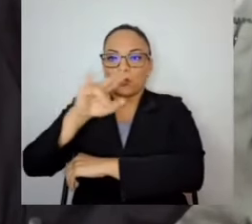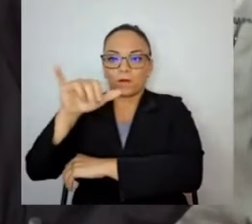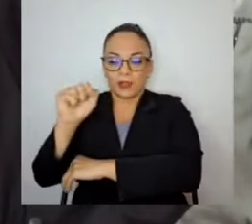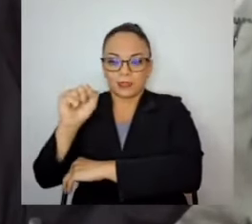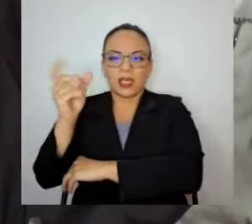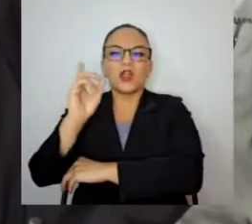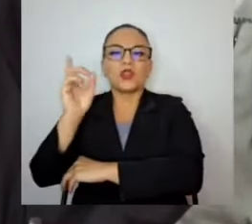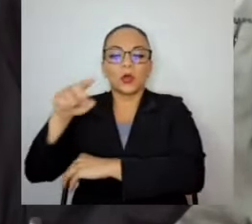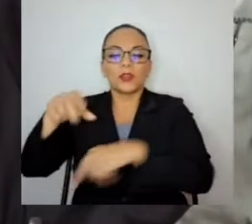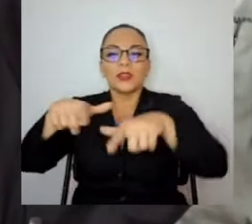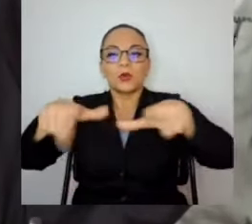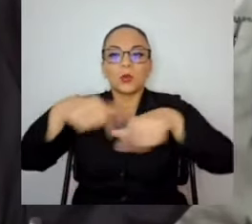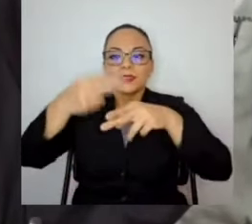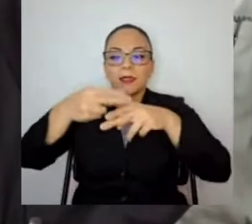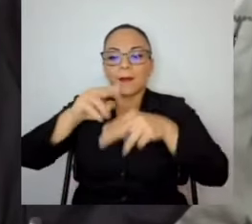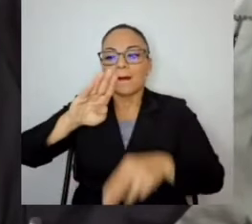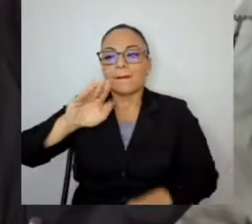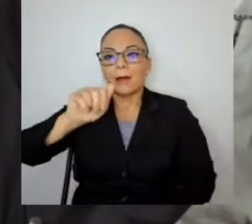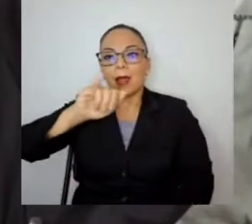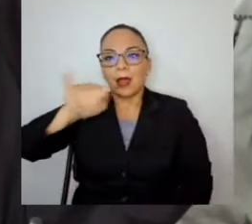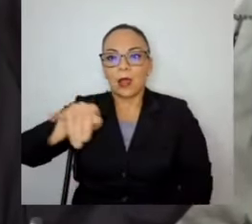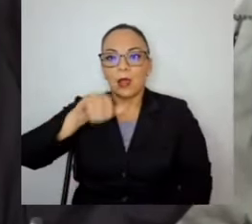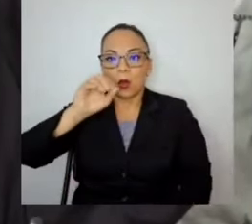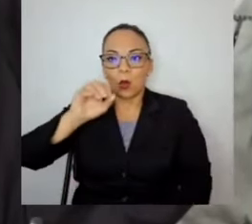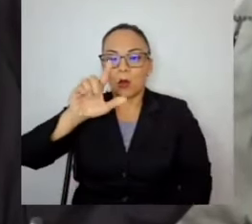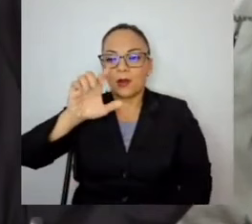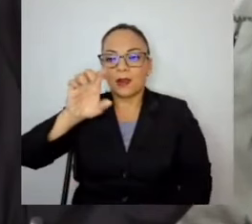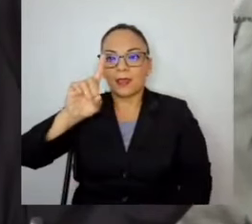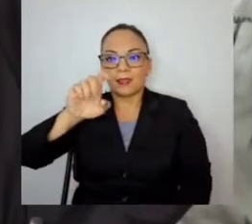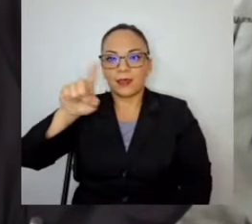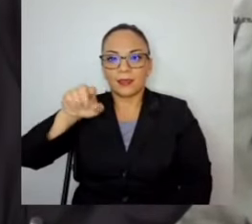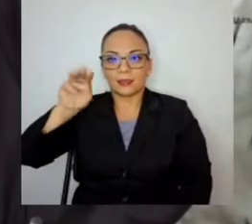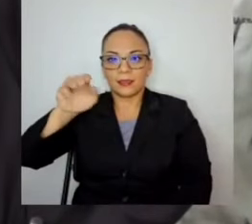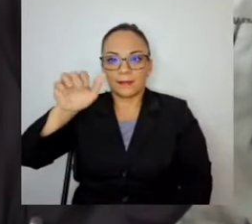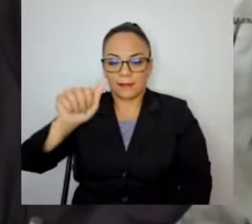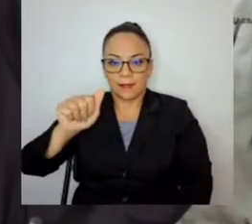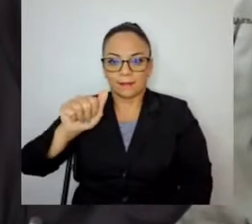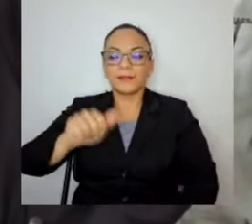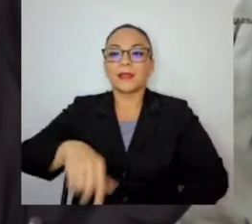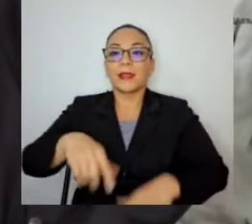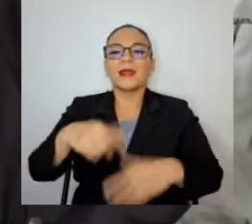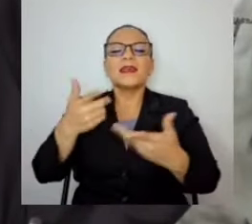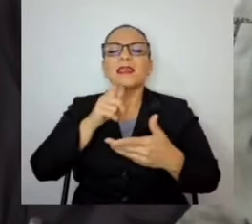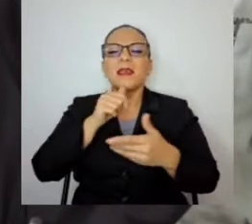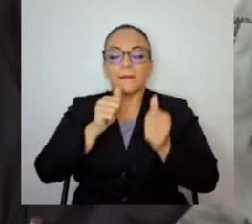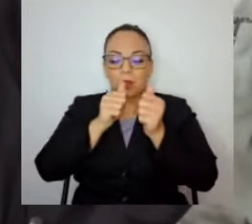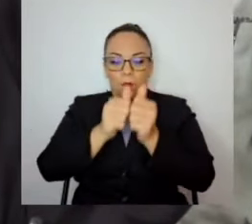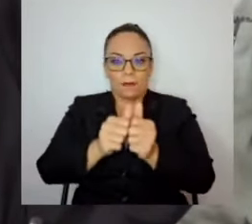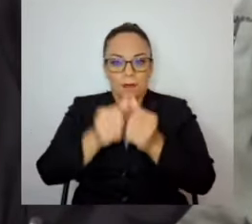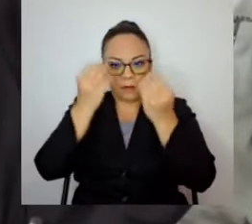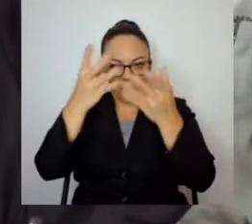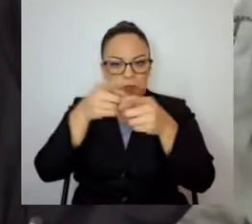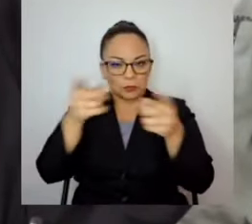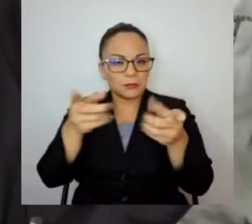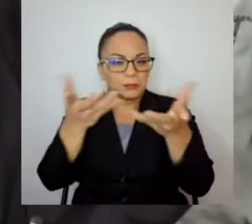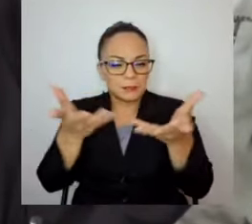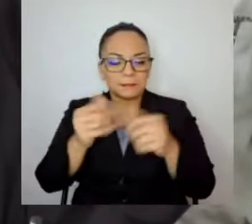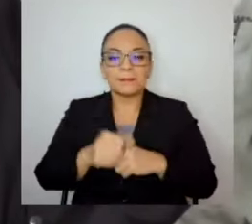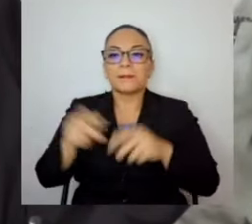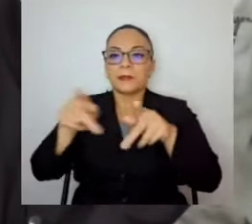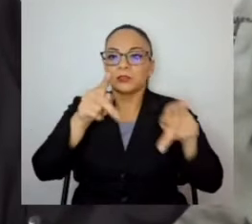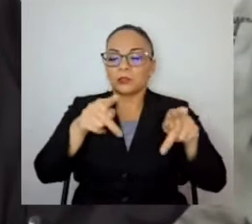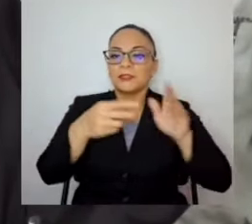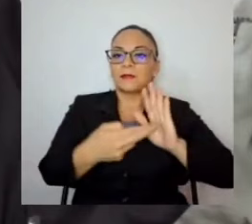de Ledetma. Me acompañan para información del público representantes de la empresa